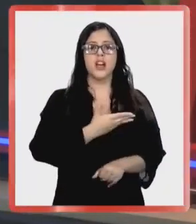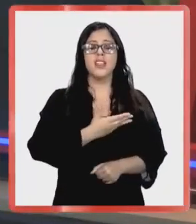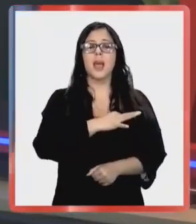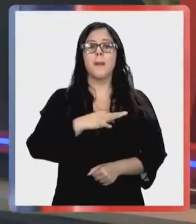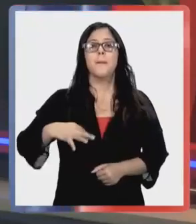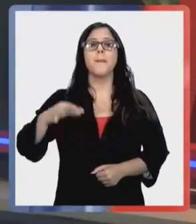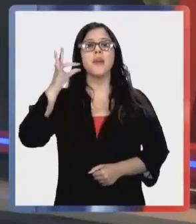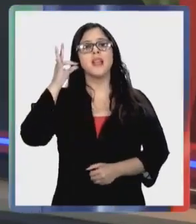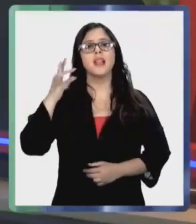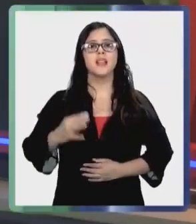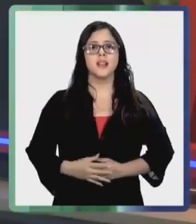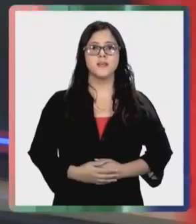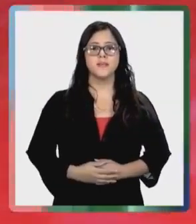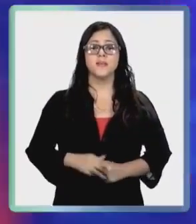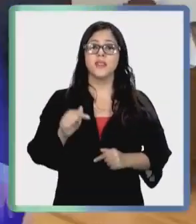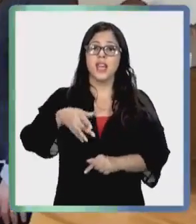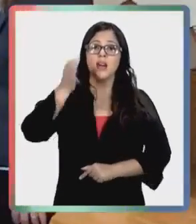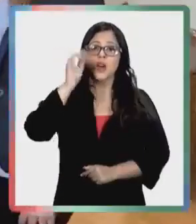Antonia Urrejola.